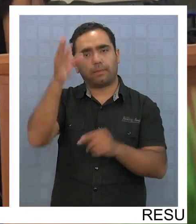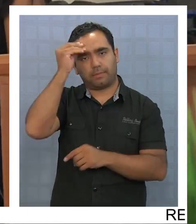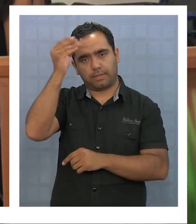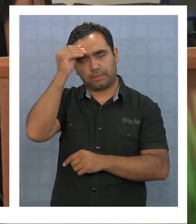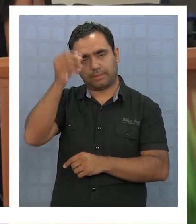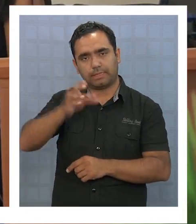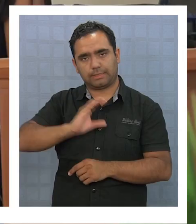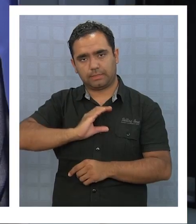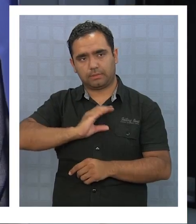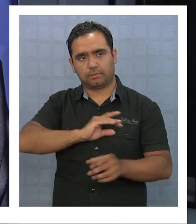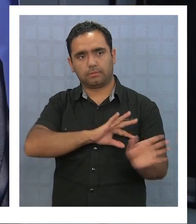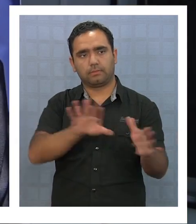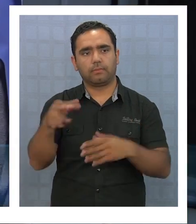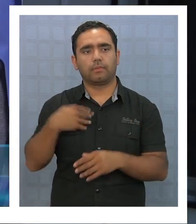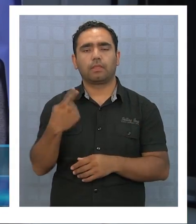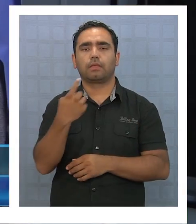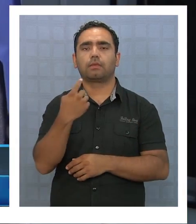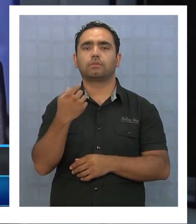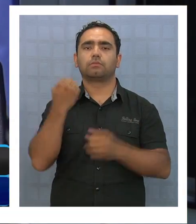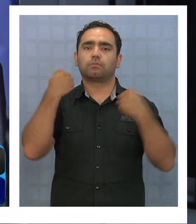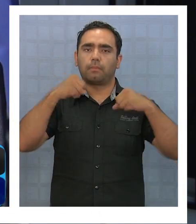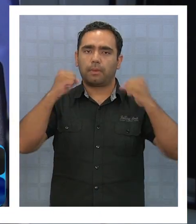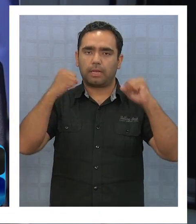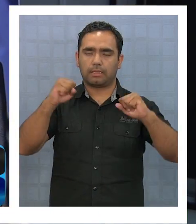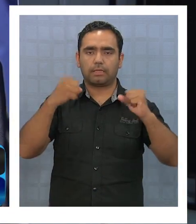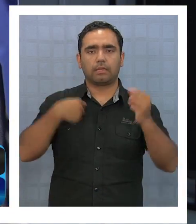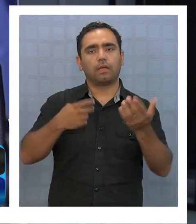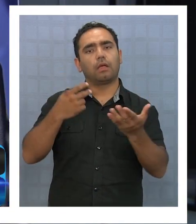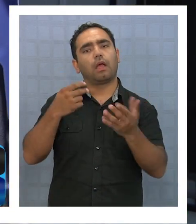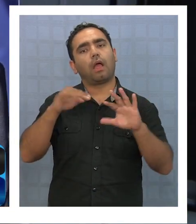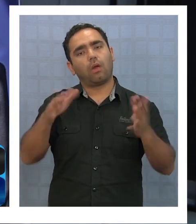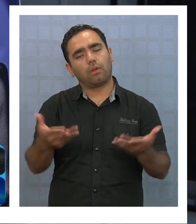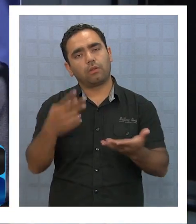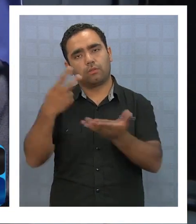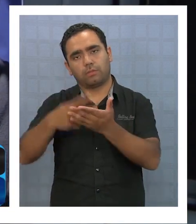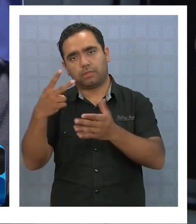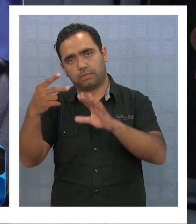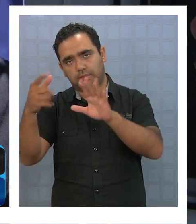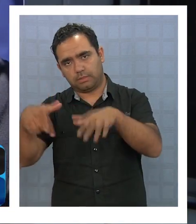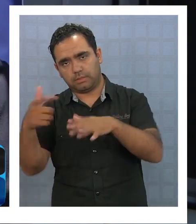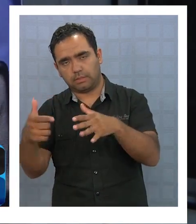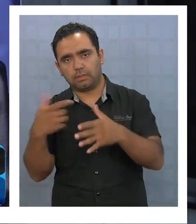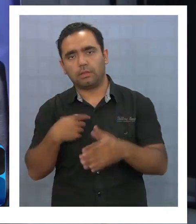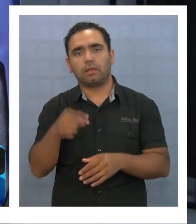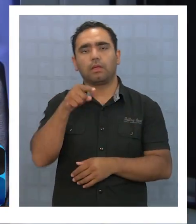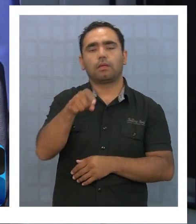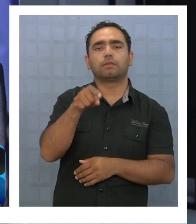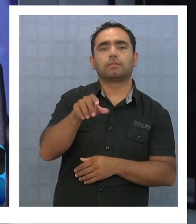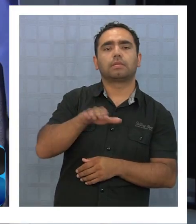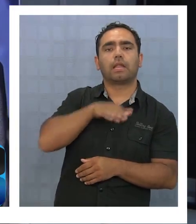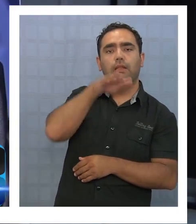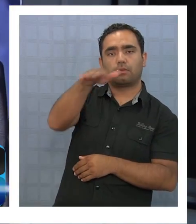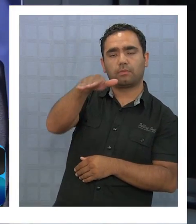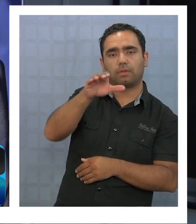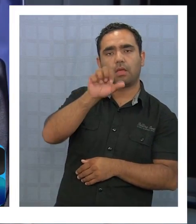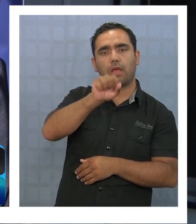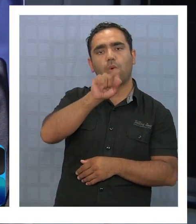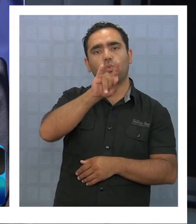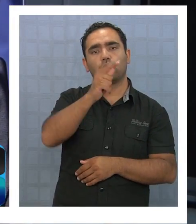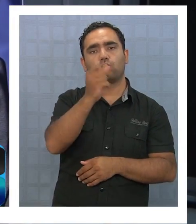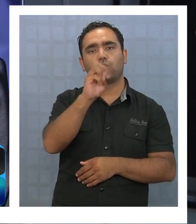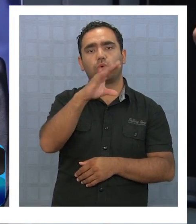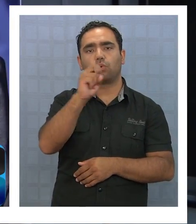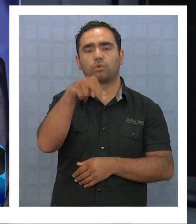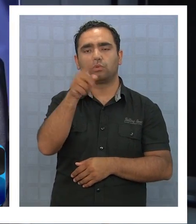Un ensayo general para el censo del 2017 se va a realizar en el sector de la autoconstrucción en Alto Hospicio y en un